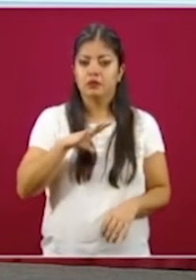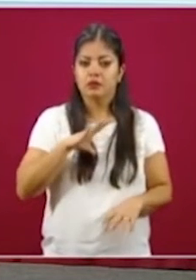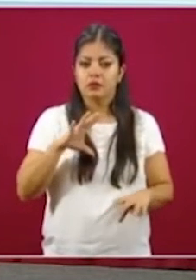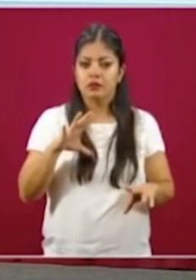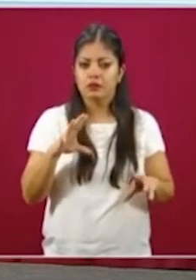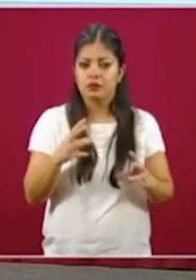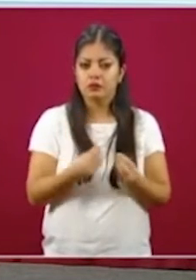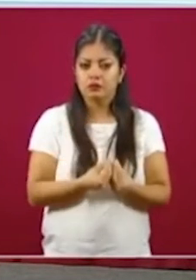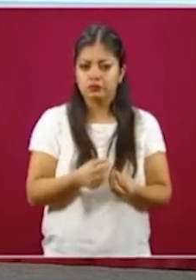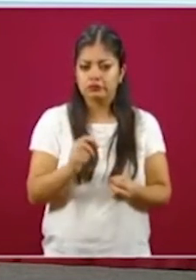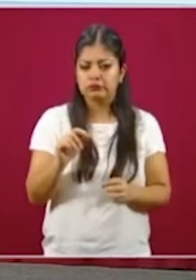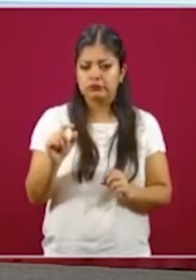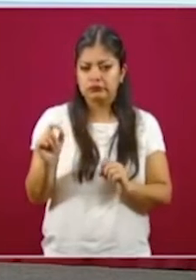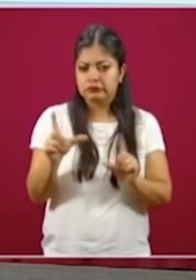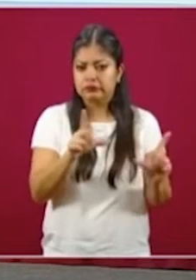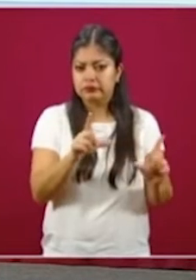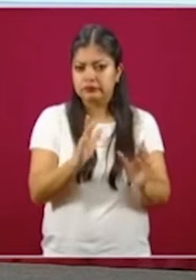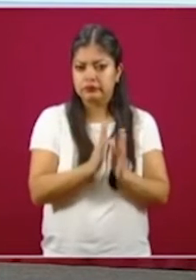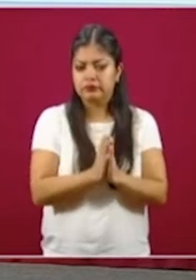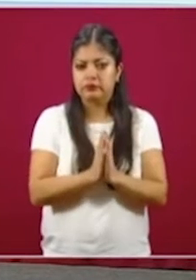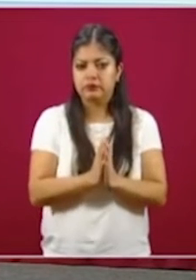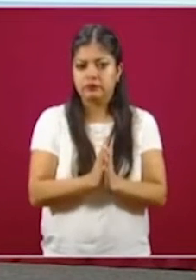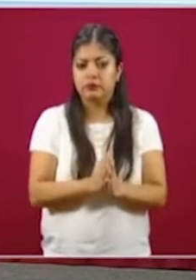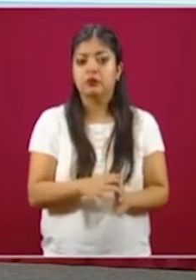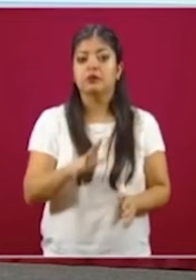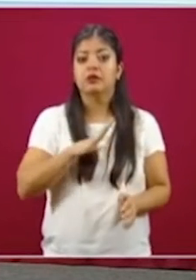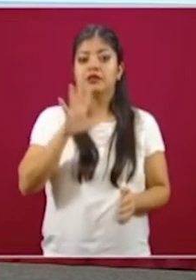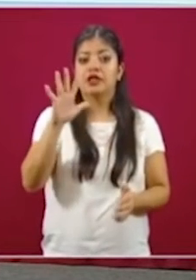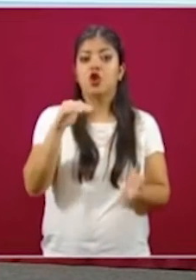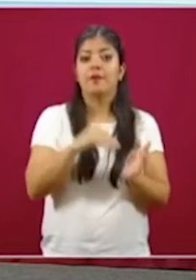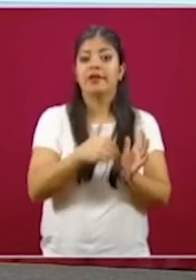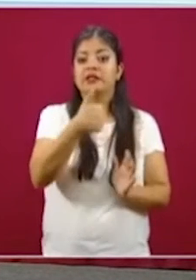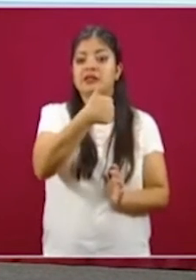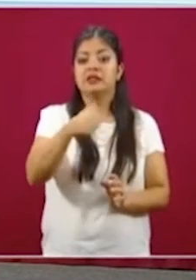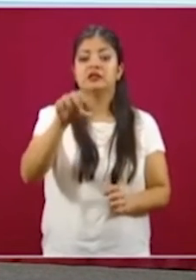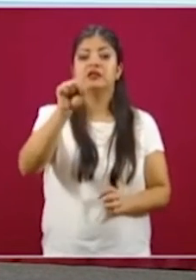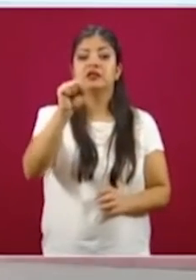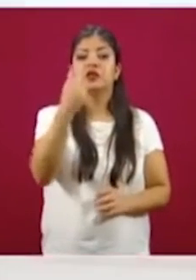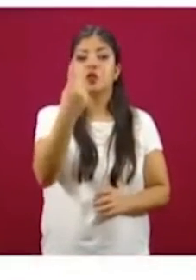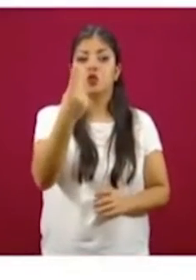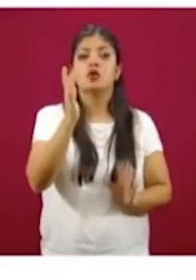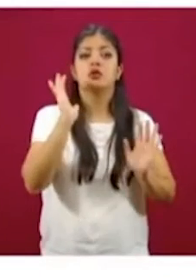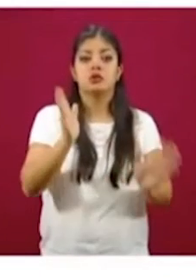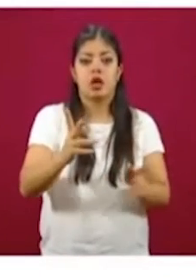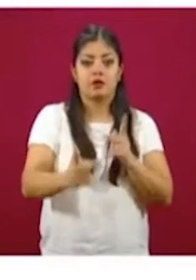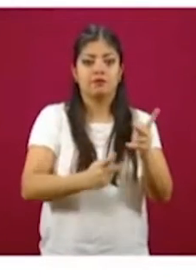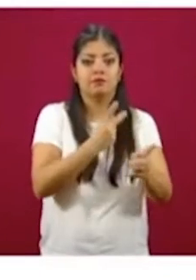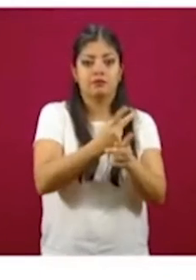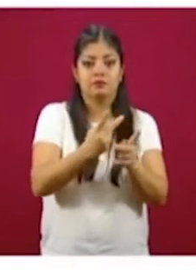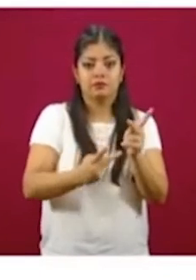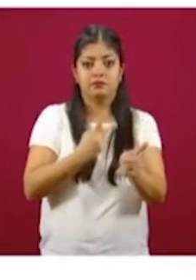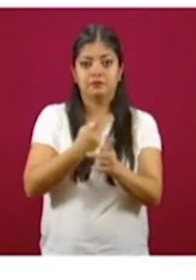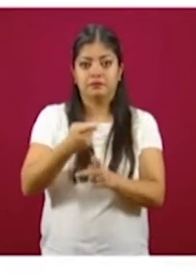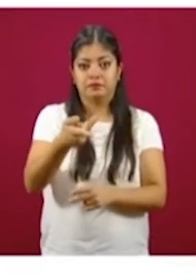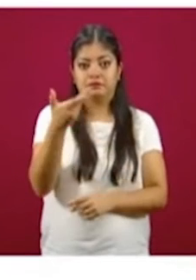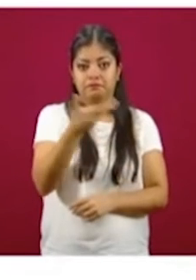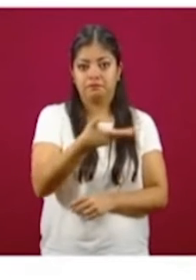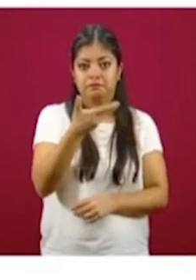661 créditos solicitados,